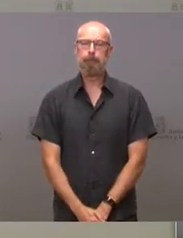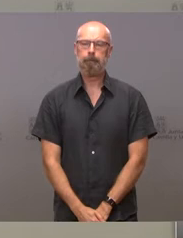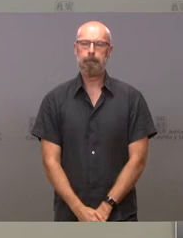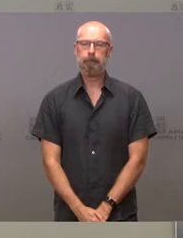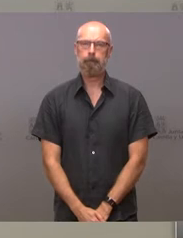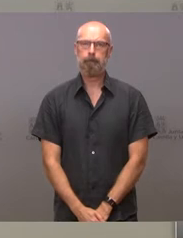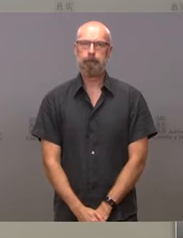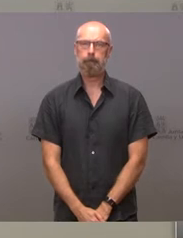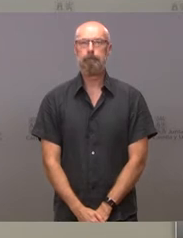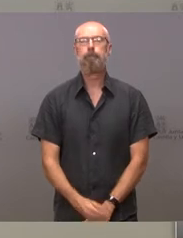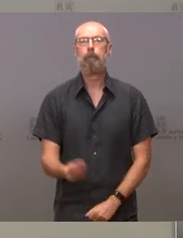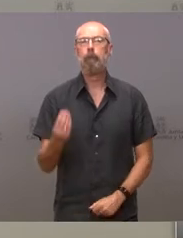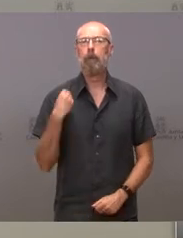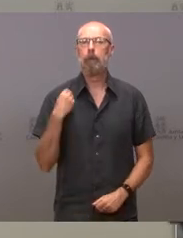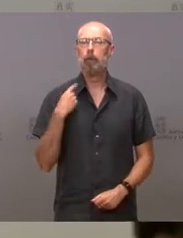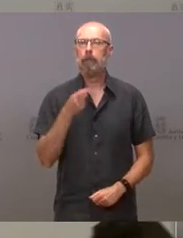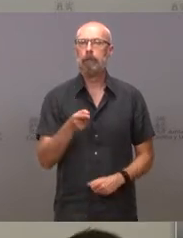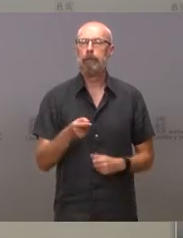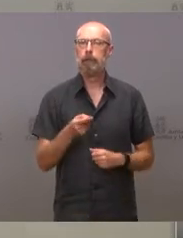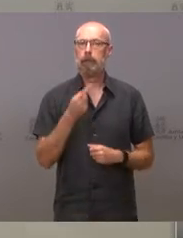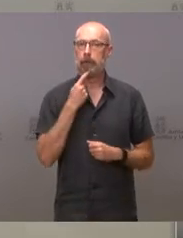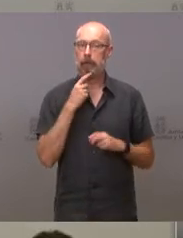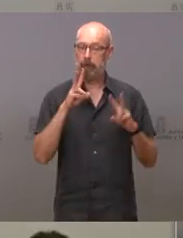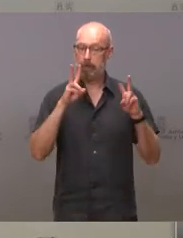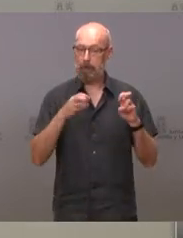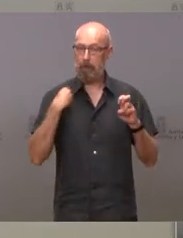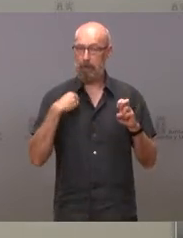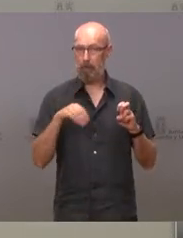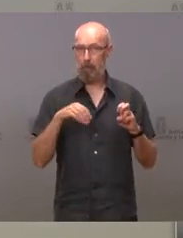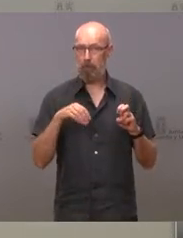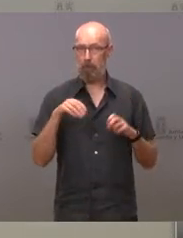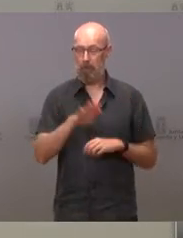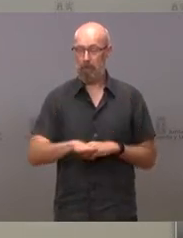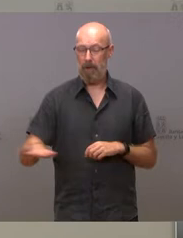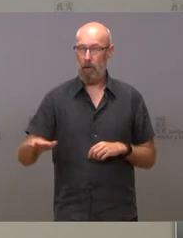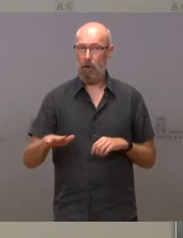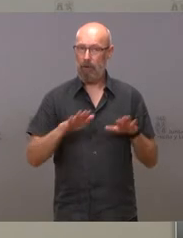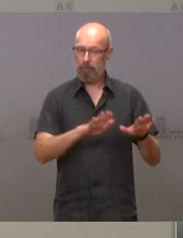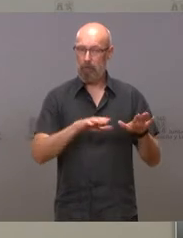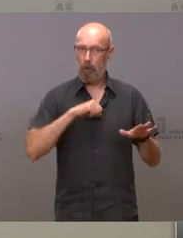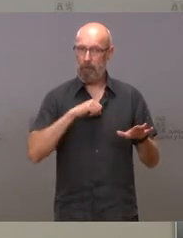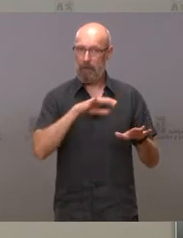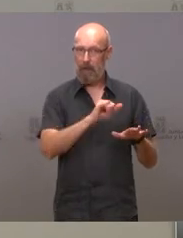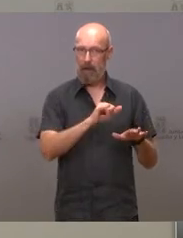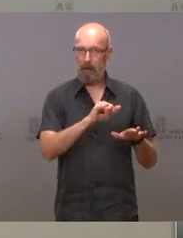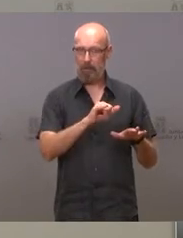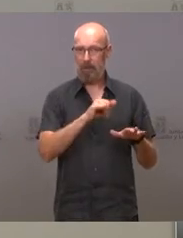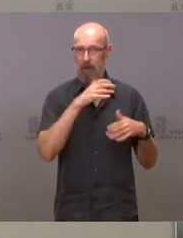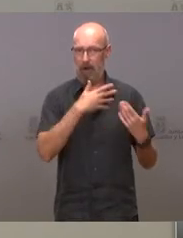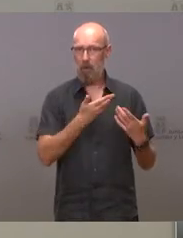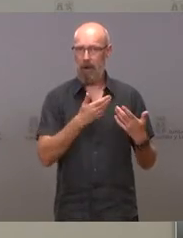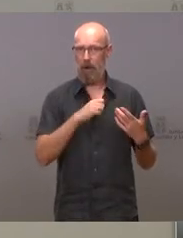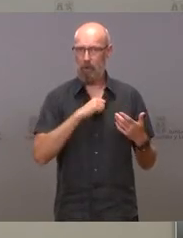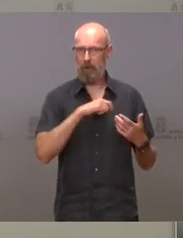Yo quería preguntarle a propósito de los menores que están hospitalizados en estos momentos en los hospitales y, en